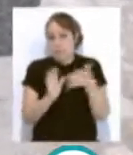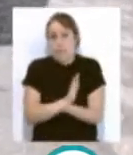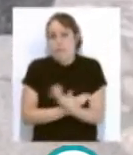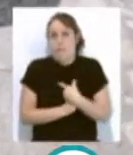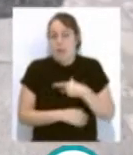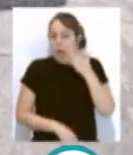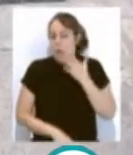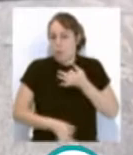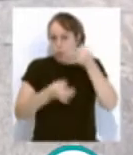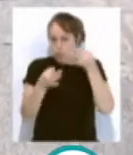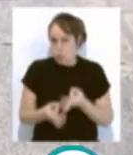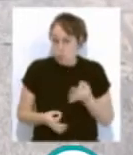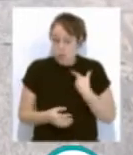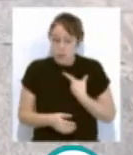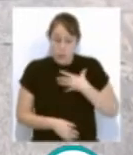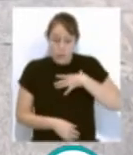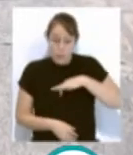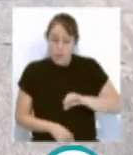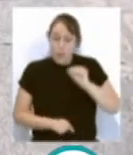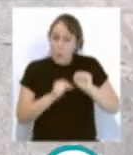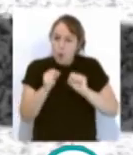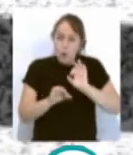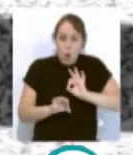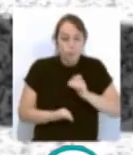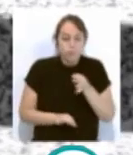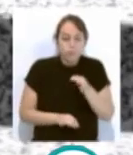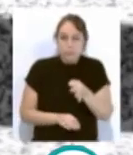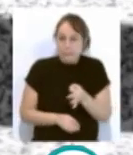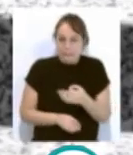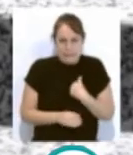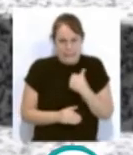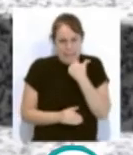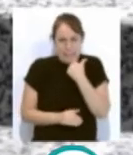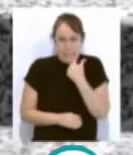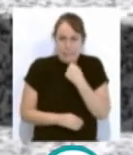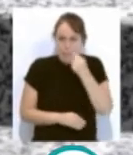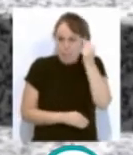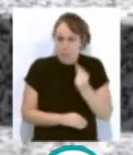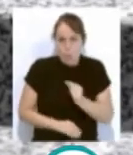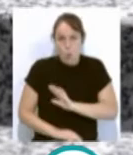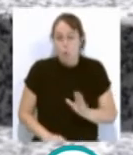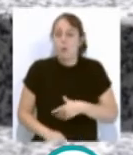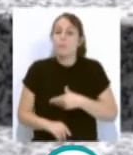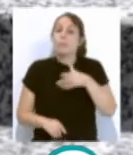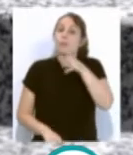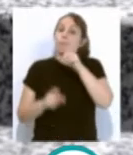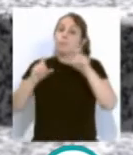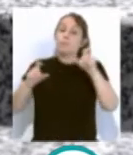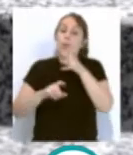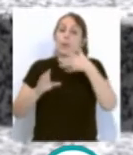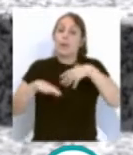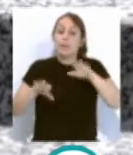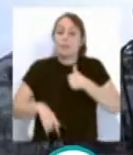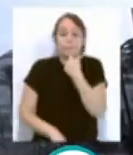aseguradas, y la posibilidad de presencia de mosquito o larvas es muy reducida. Aguas de Cádiz ha recalcado que se trata